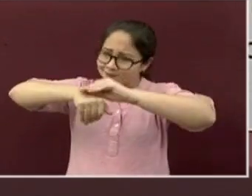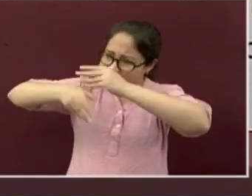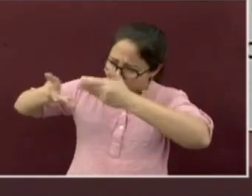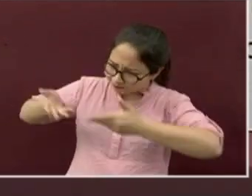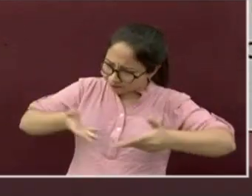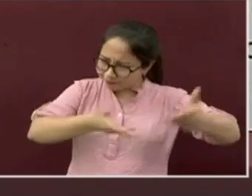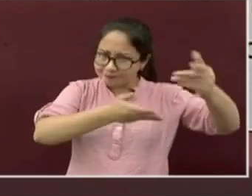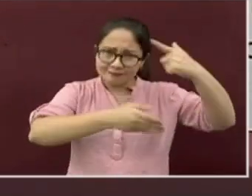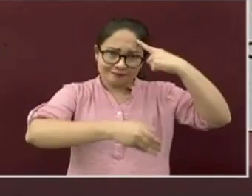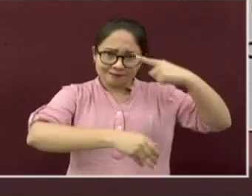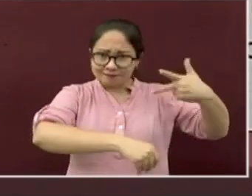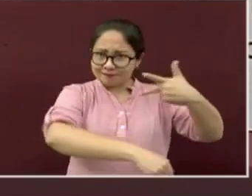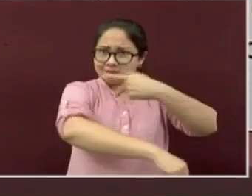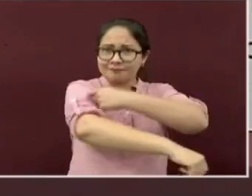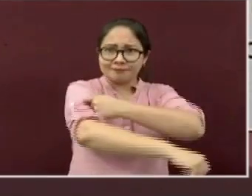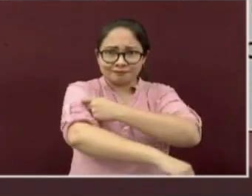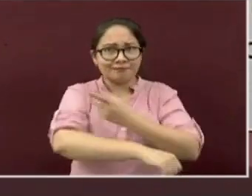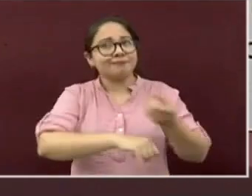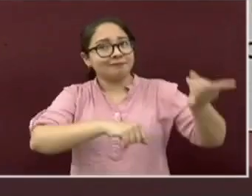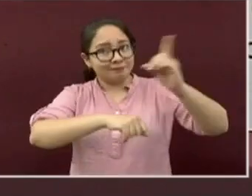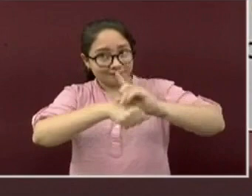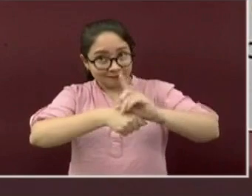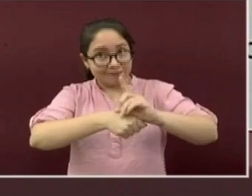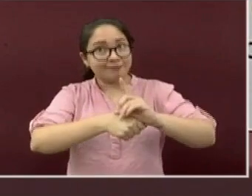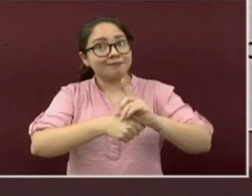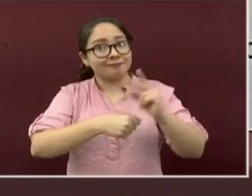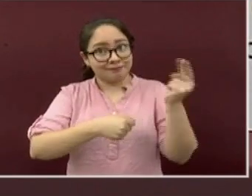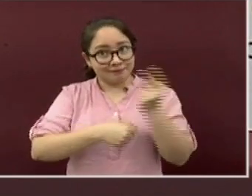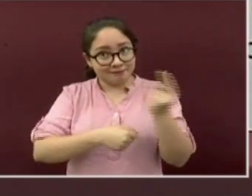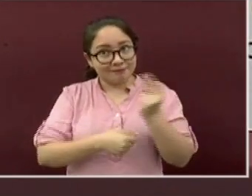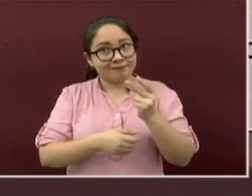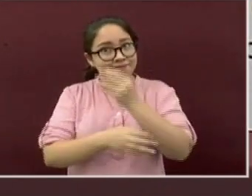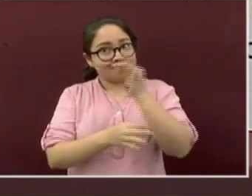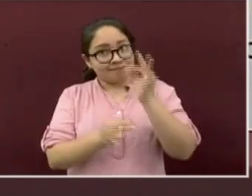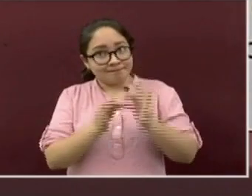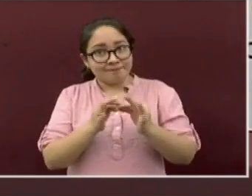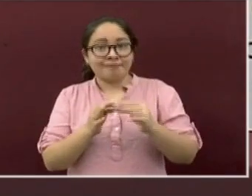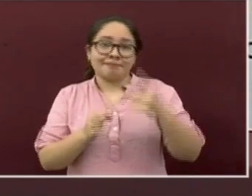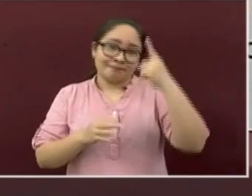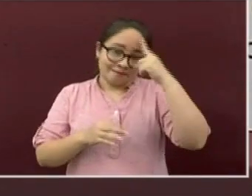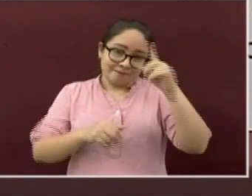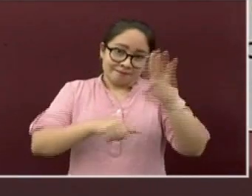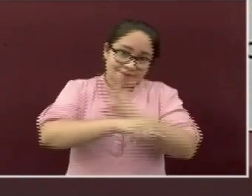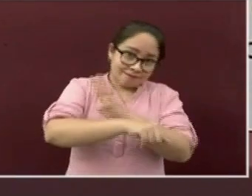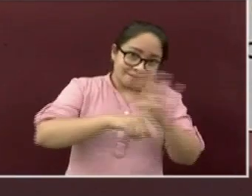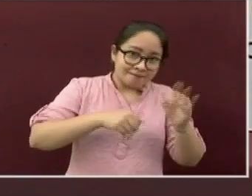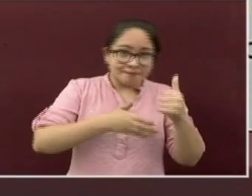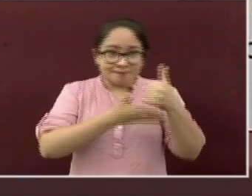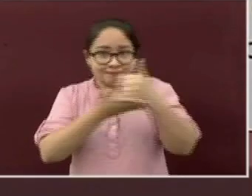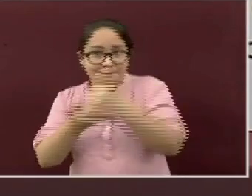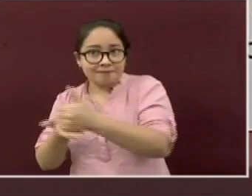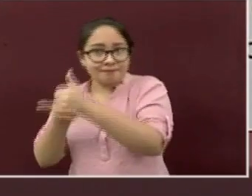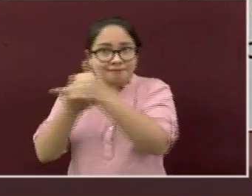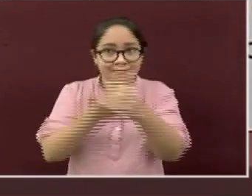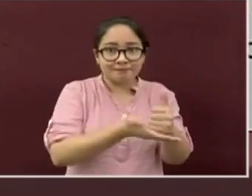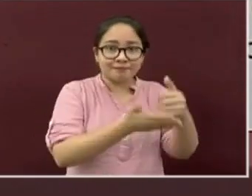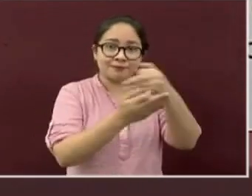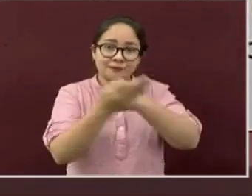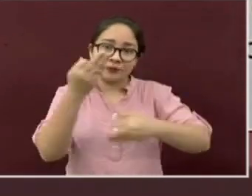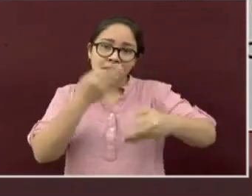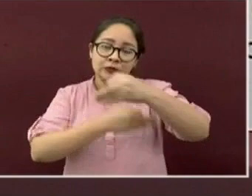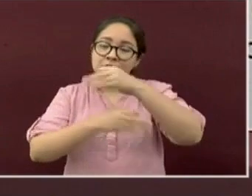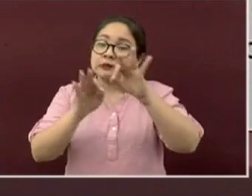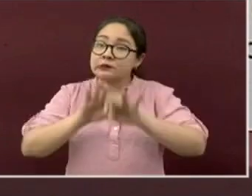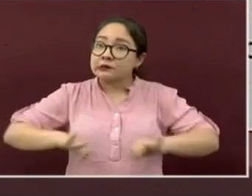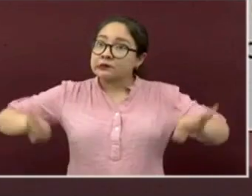vacunación el día que les corresponda. Es un beneficio común. Es importante